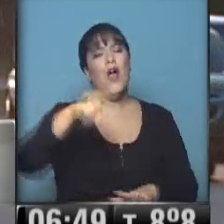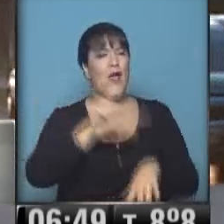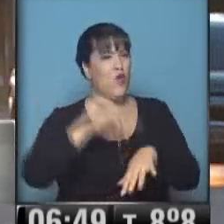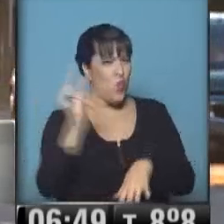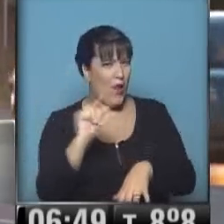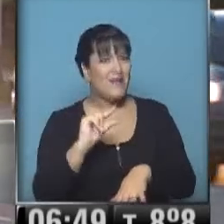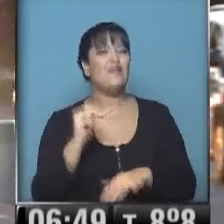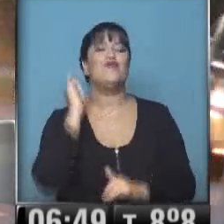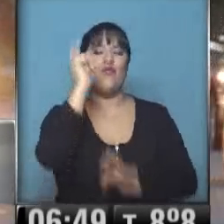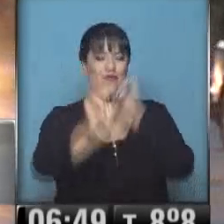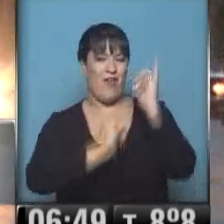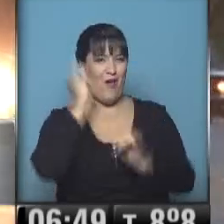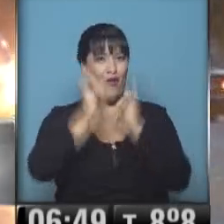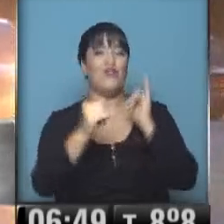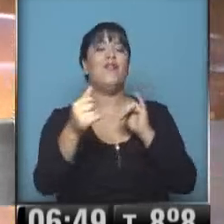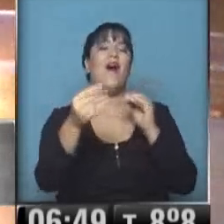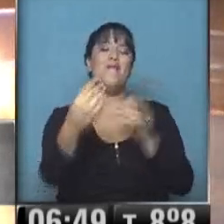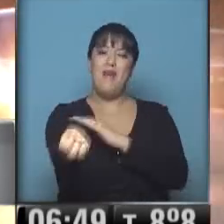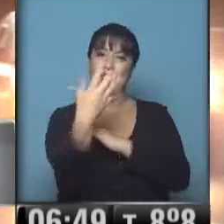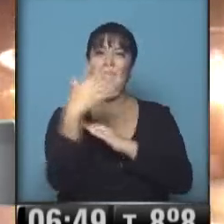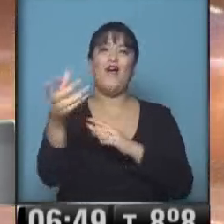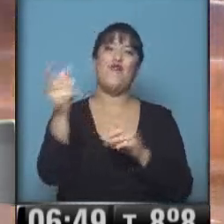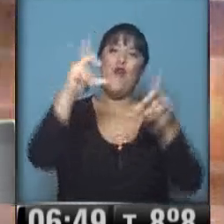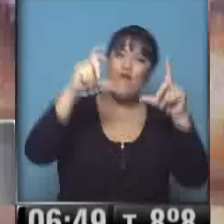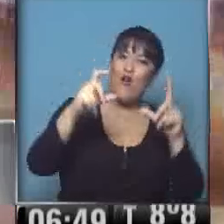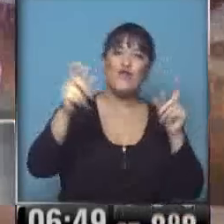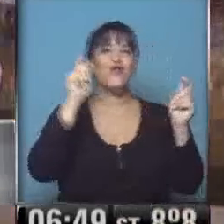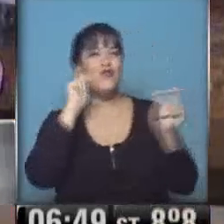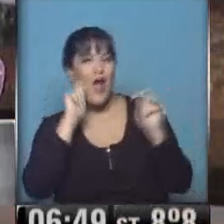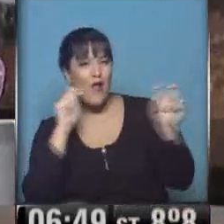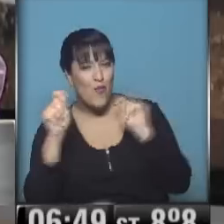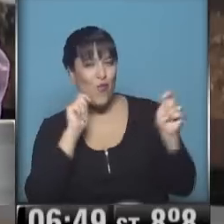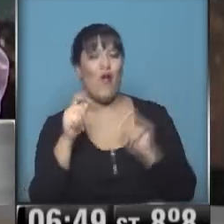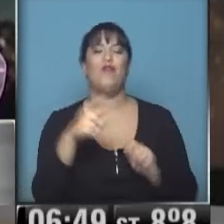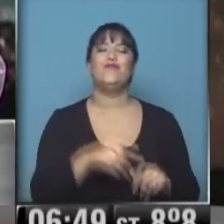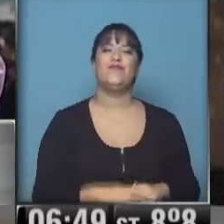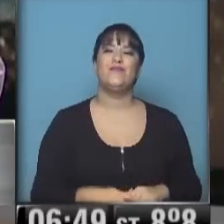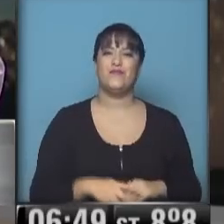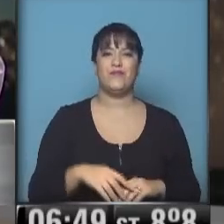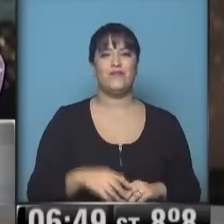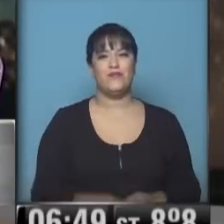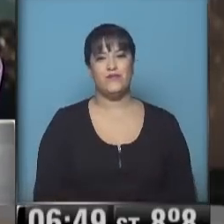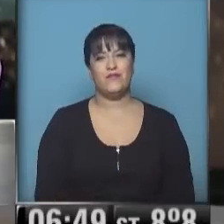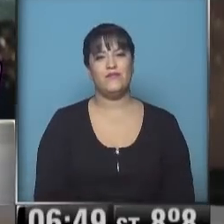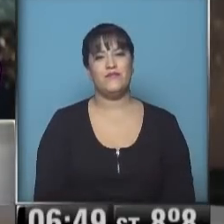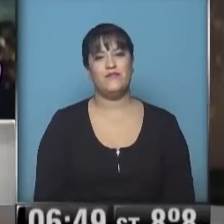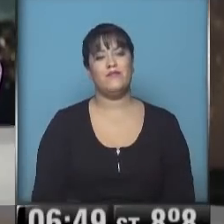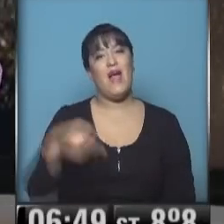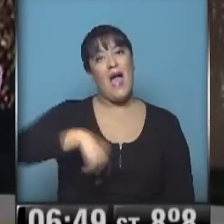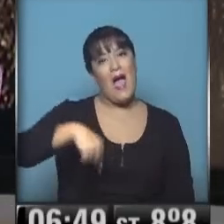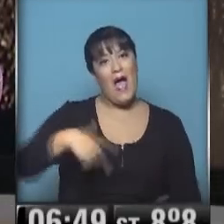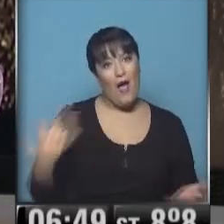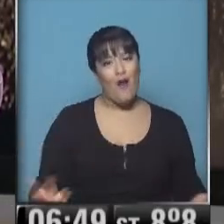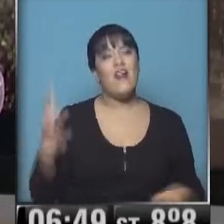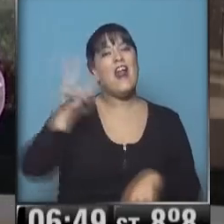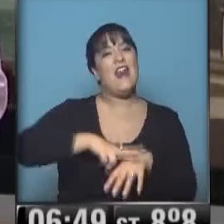todos ustedes. Mándanos tu foto, tu saludo y en un ratito con Cari te estamos saludando bien temprano a la mañana. Nosotros, mientras tanto, les